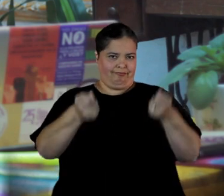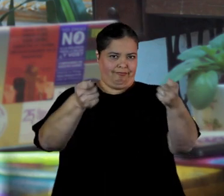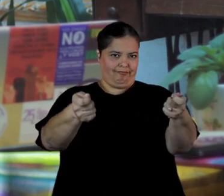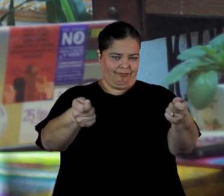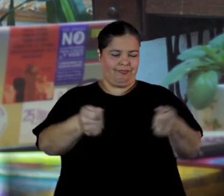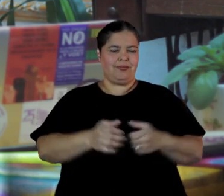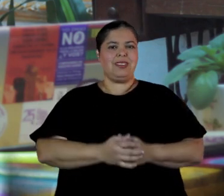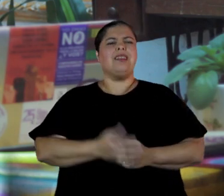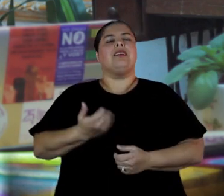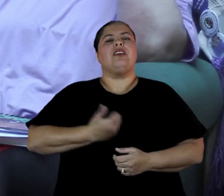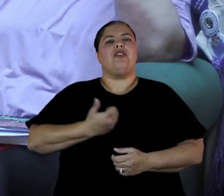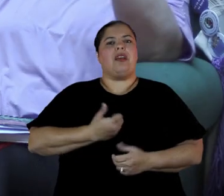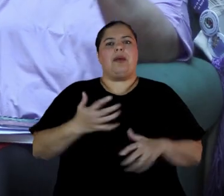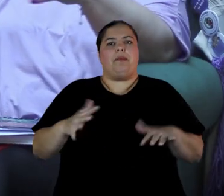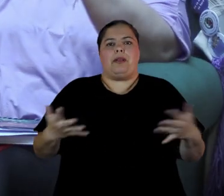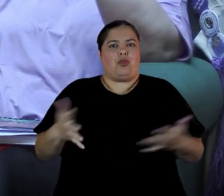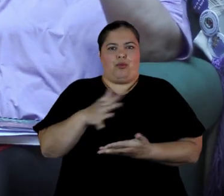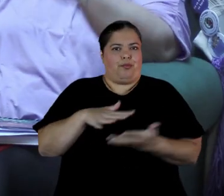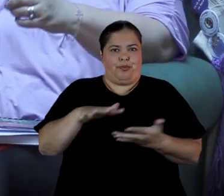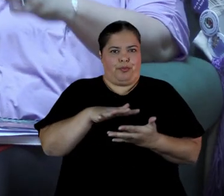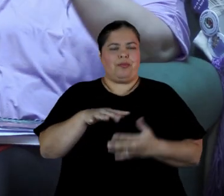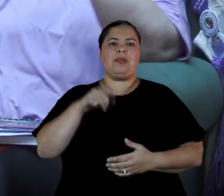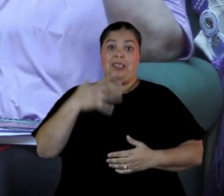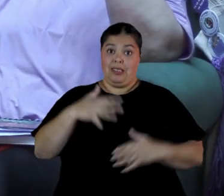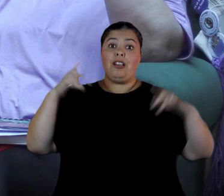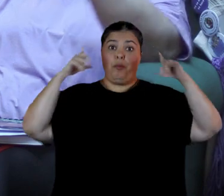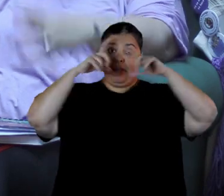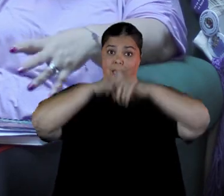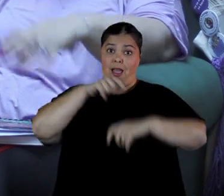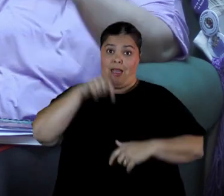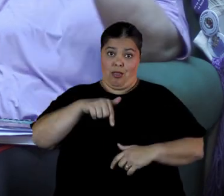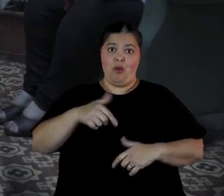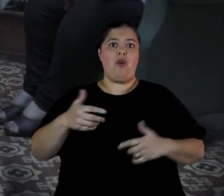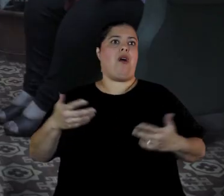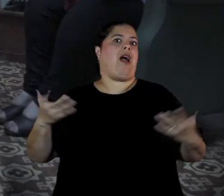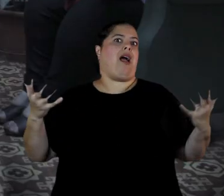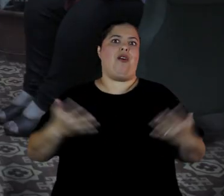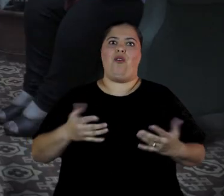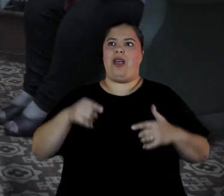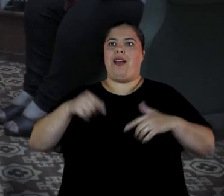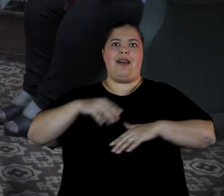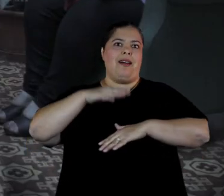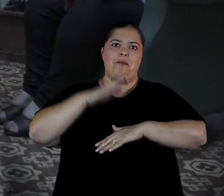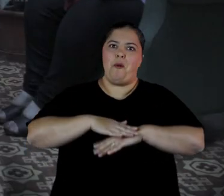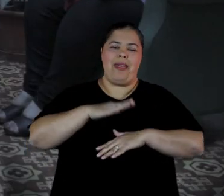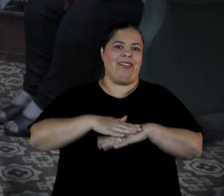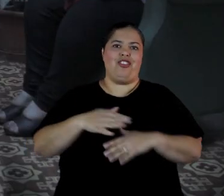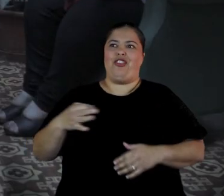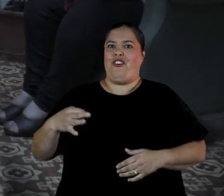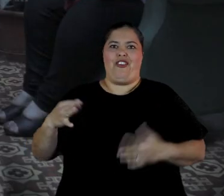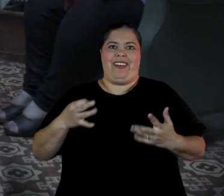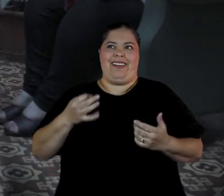Contame, ¿qué le pasó? Mirá, esto es complicadísimo. A esta altura de la vida, del partido, o como le quieras